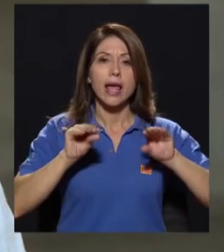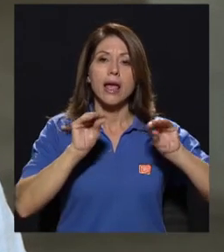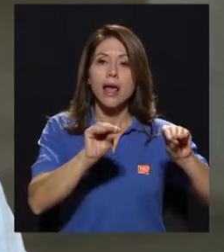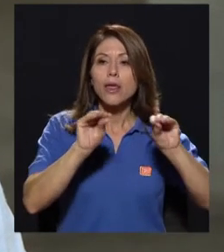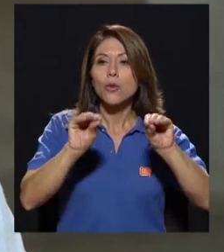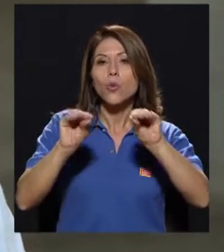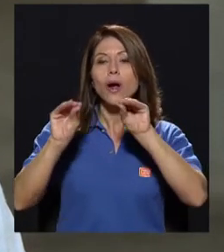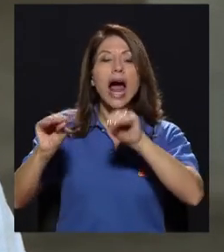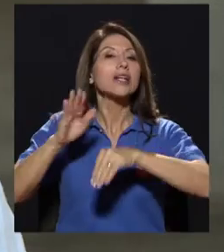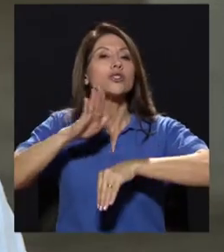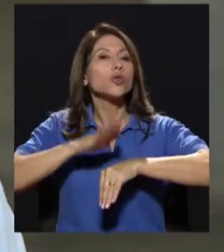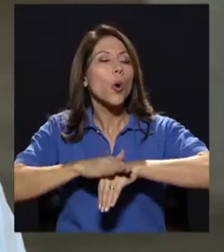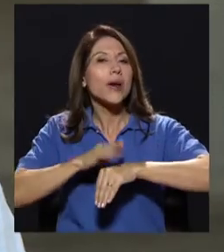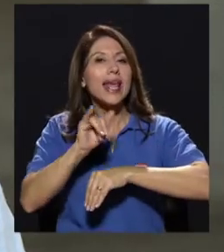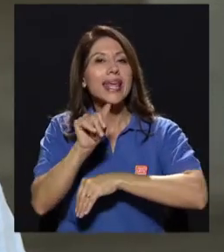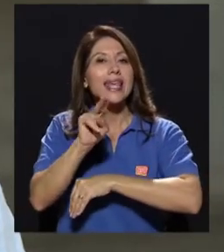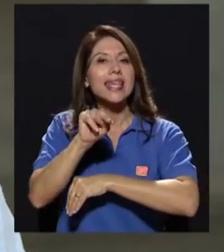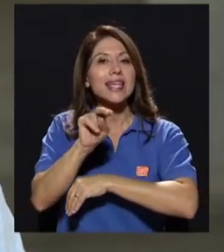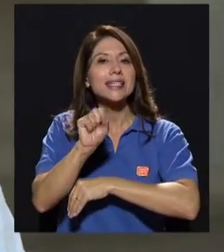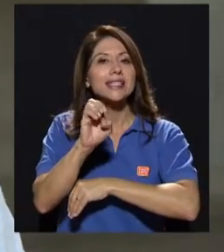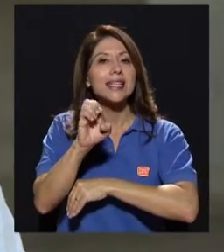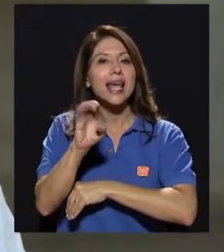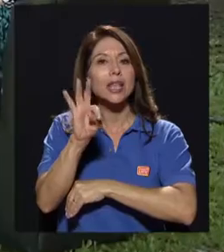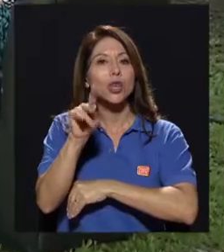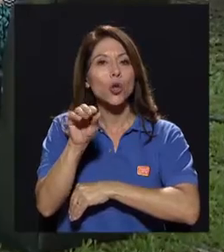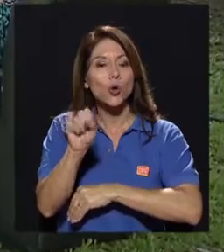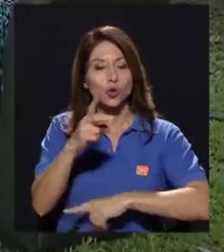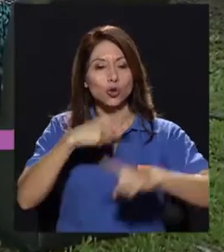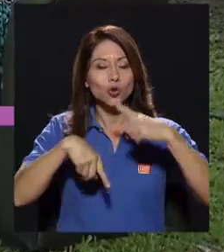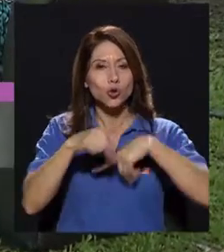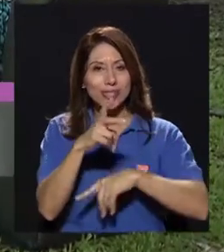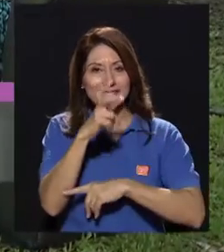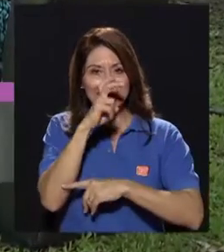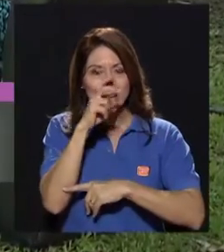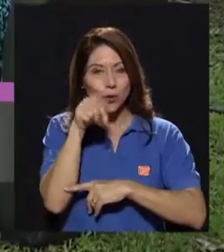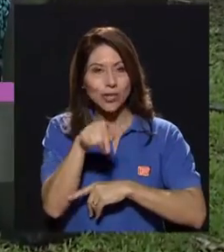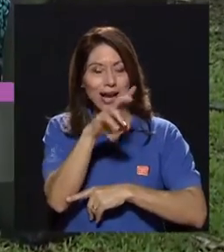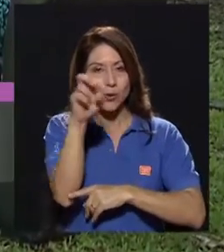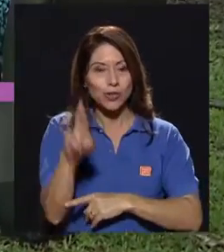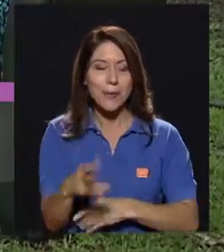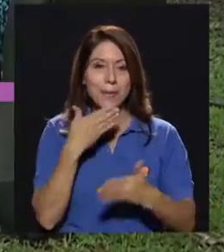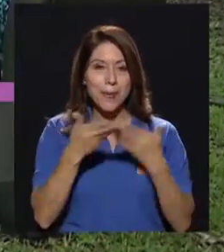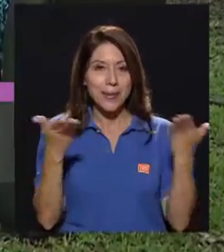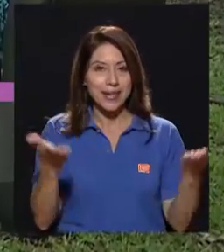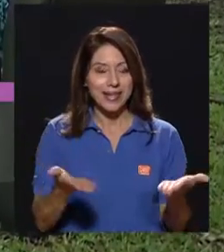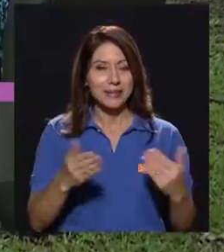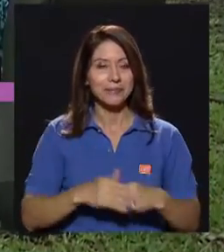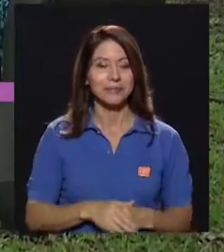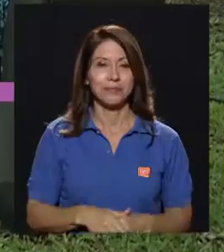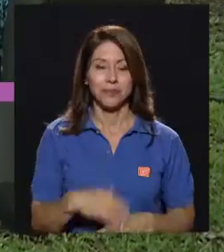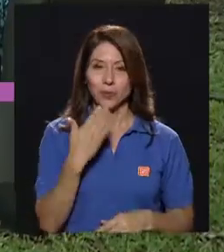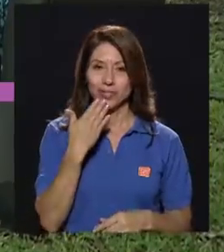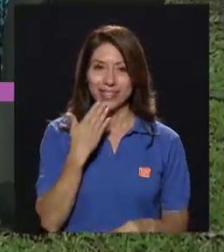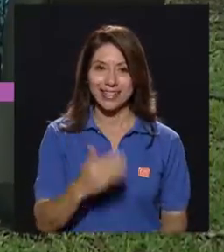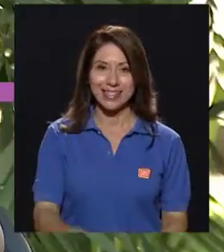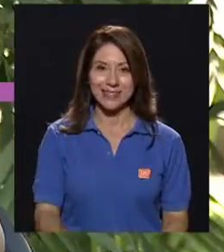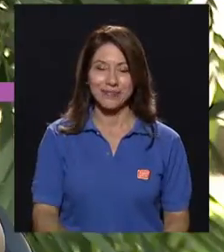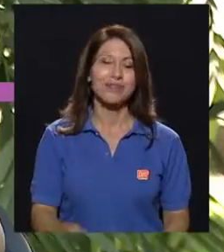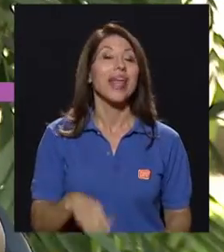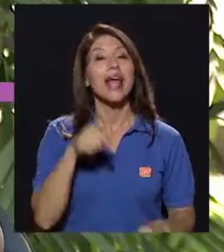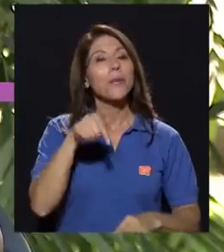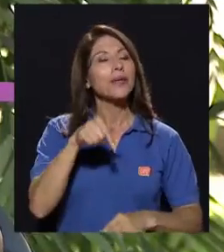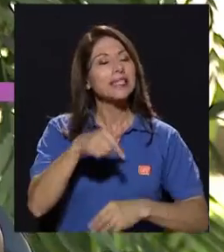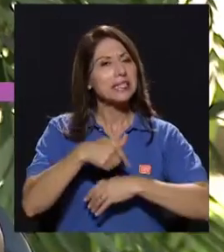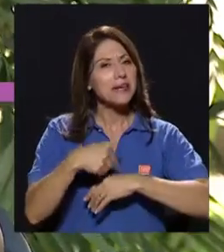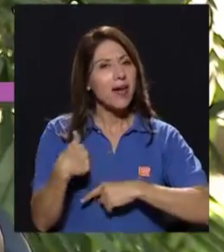acerca de los insectos en nuestro país. Entonces les doy la cordial, la más cordial bienvenida al programa. Muchas gracias. Vamos